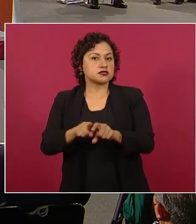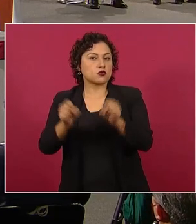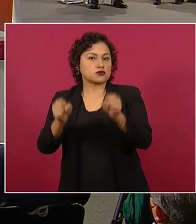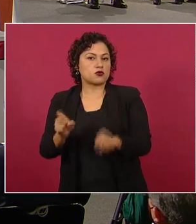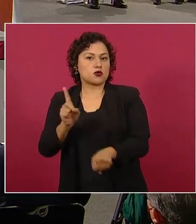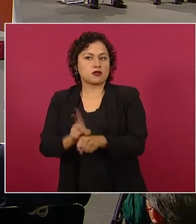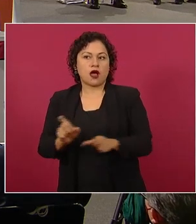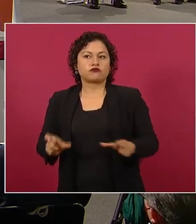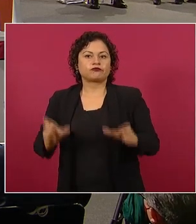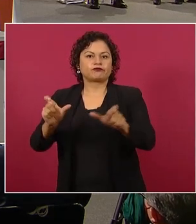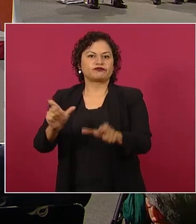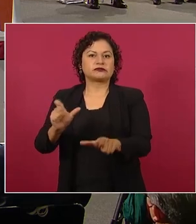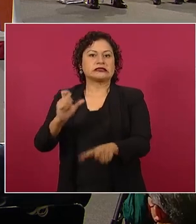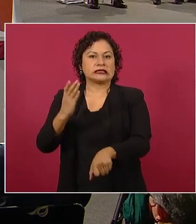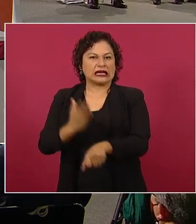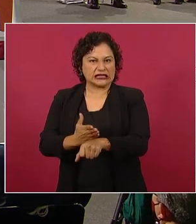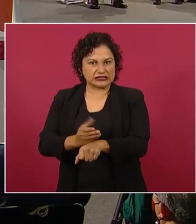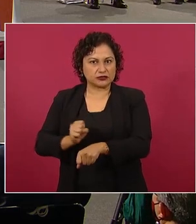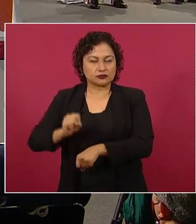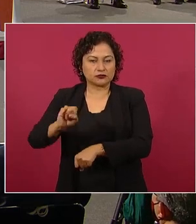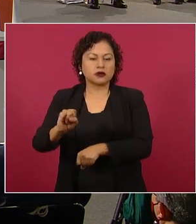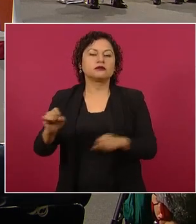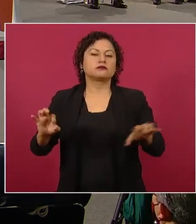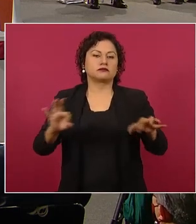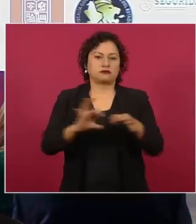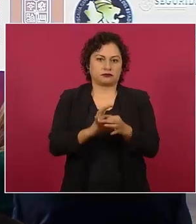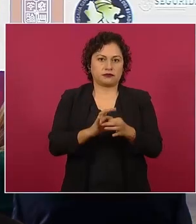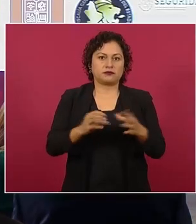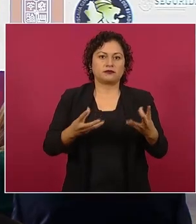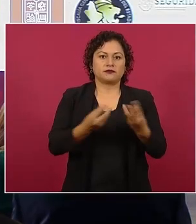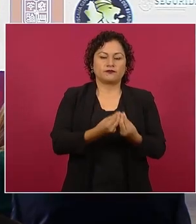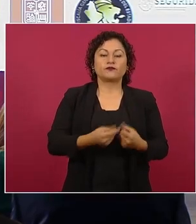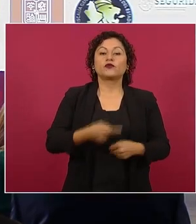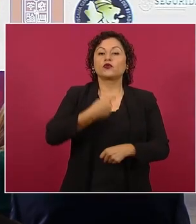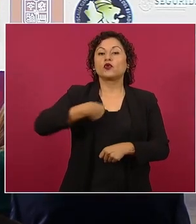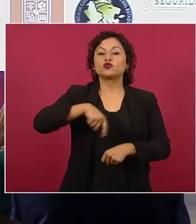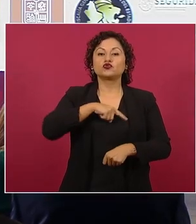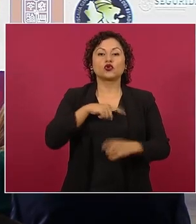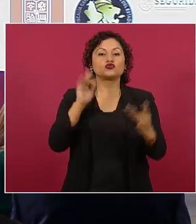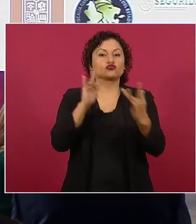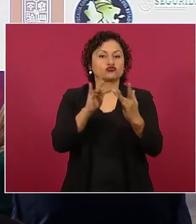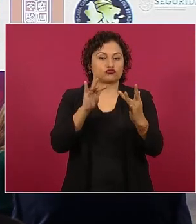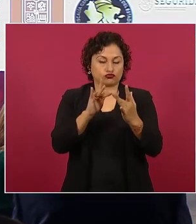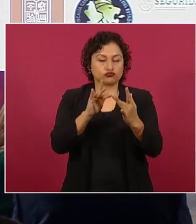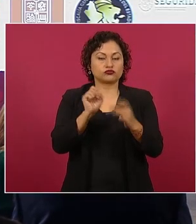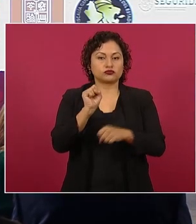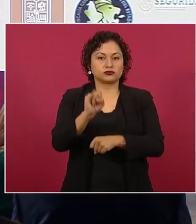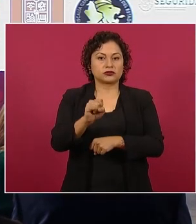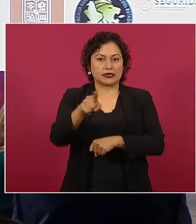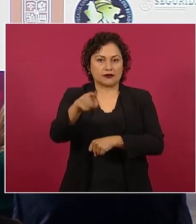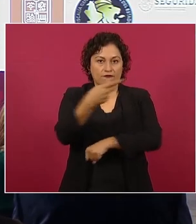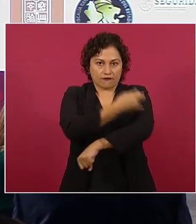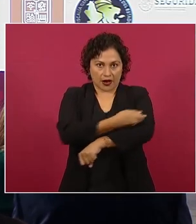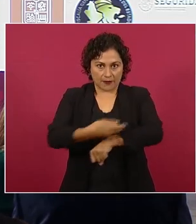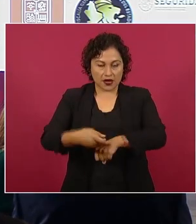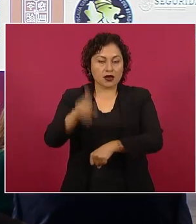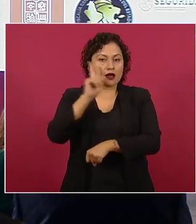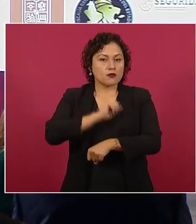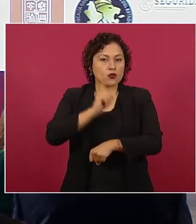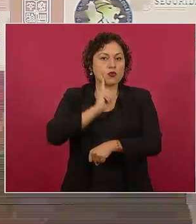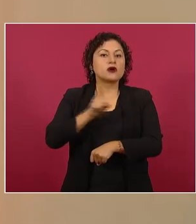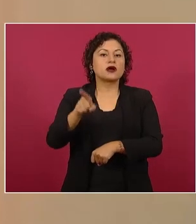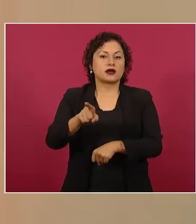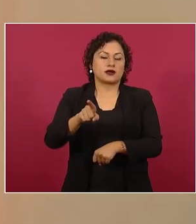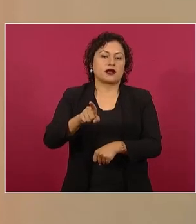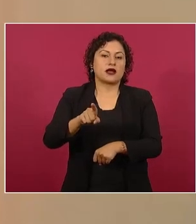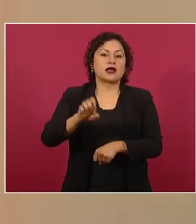Tenemos comunicación permanente con la familia, con los padres de Vani, con el profesor Mario Escobar